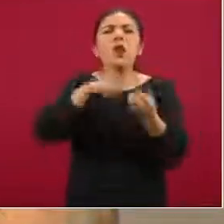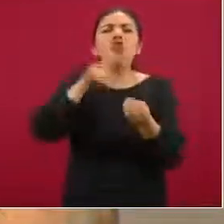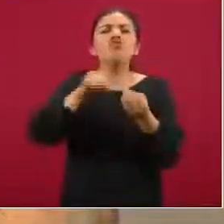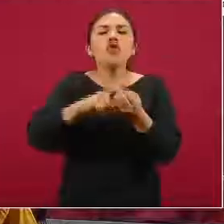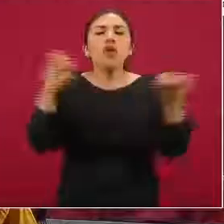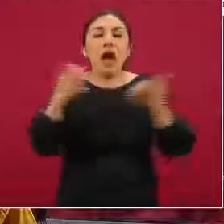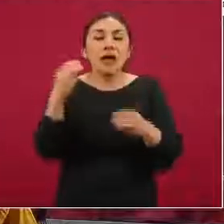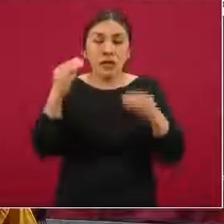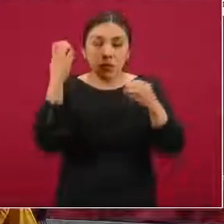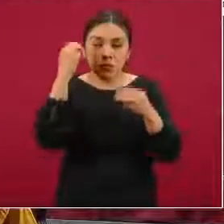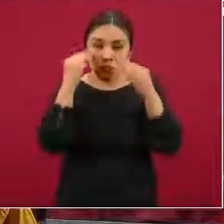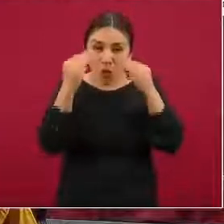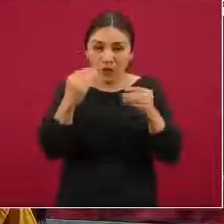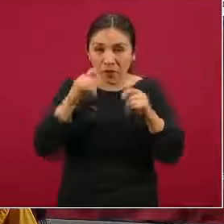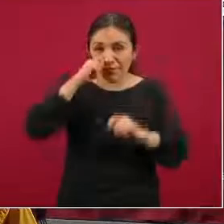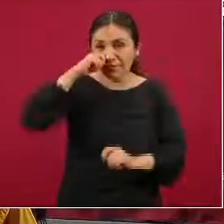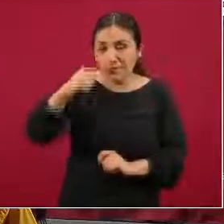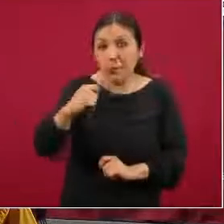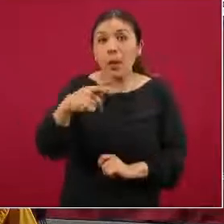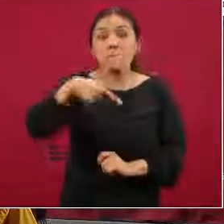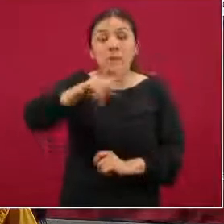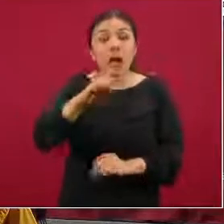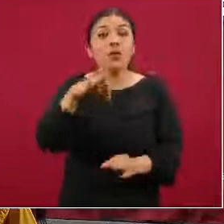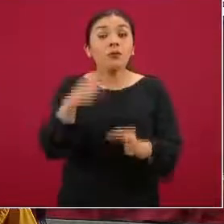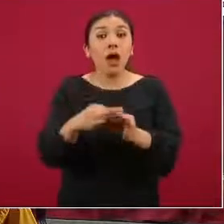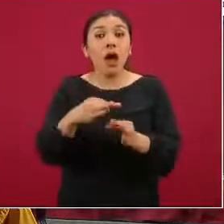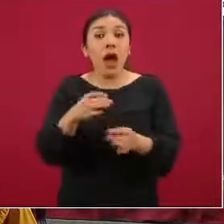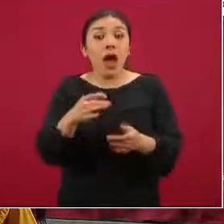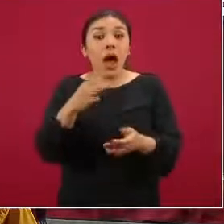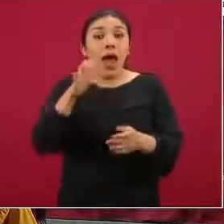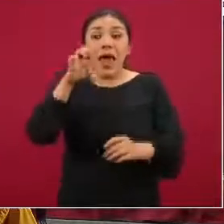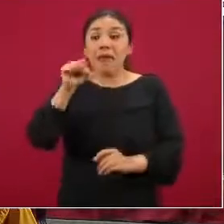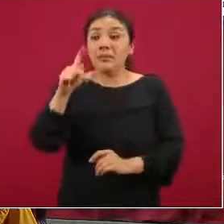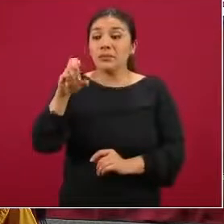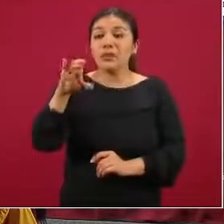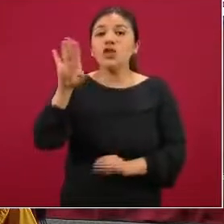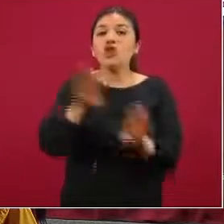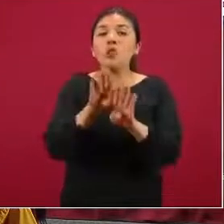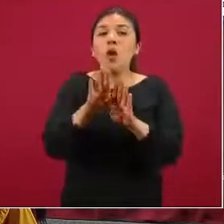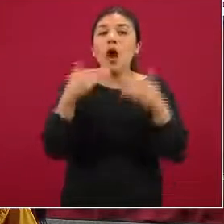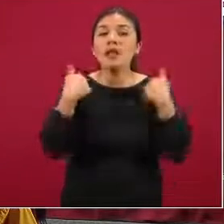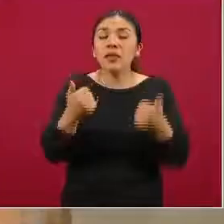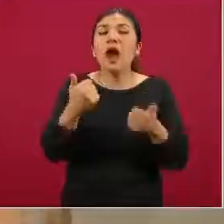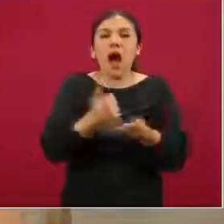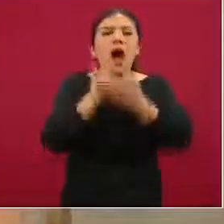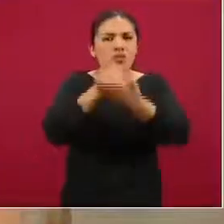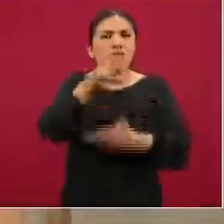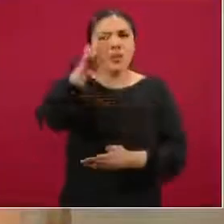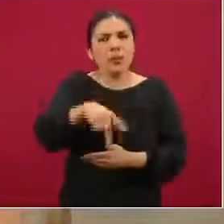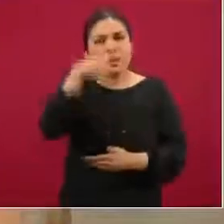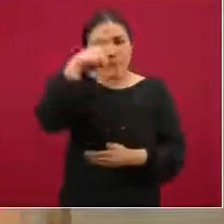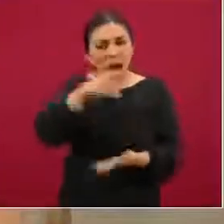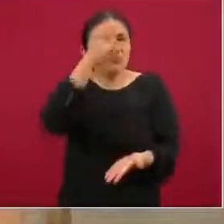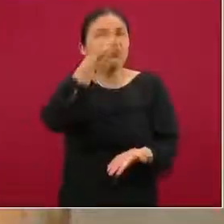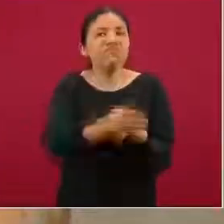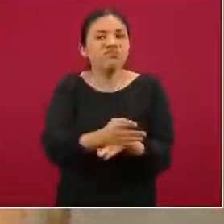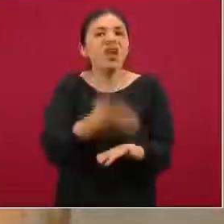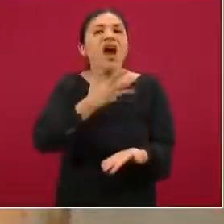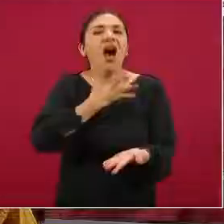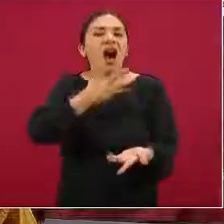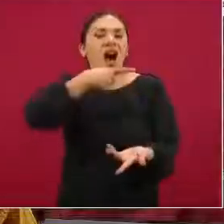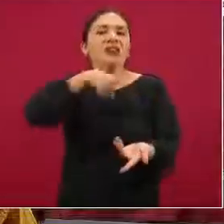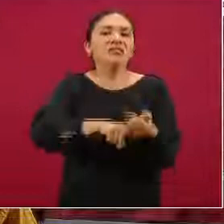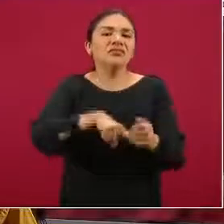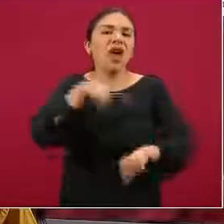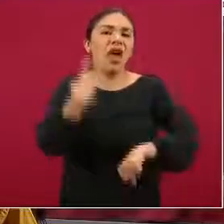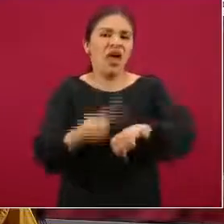toma la prueba, pero su especificidad sí es alta. Entonces, nos ayuda de una muy buena manera a confirmar casos de